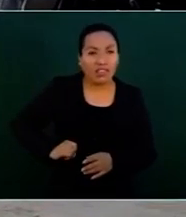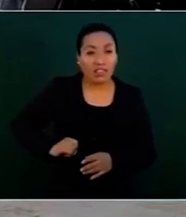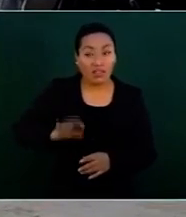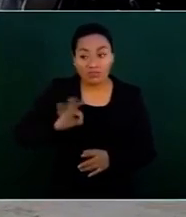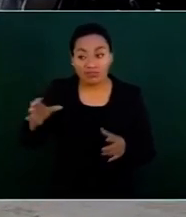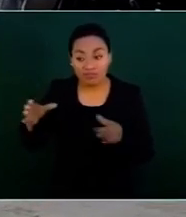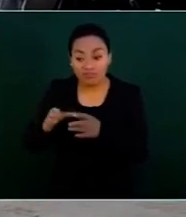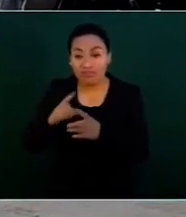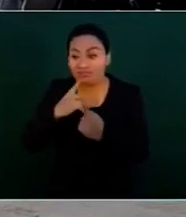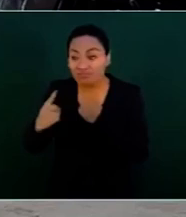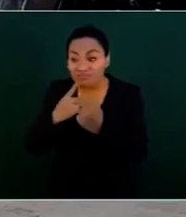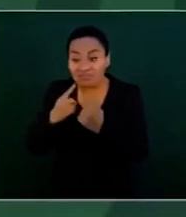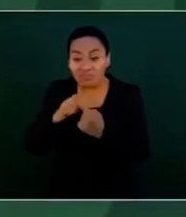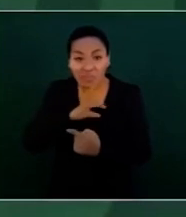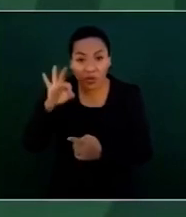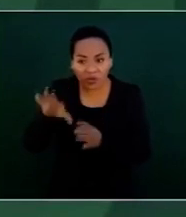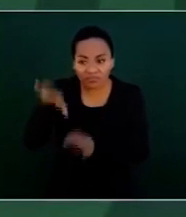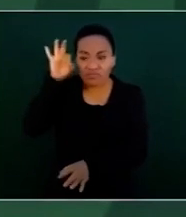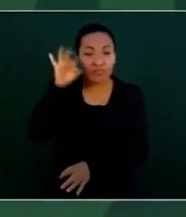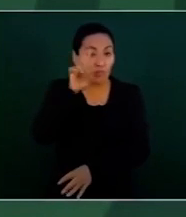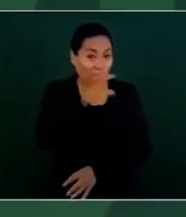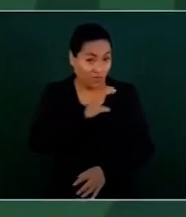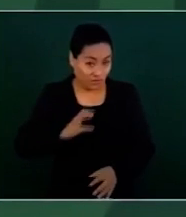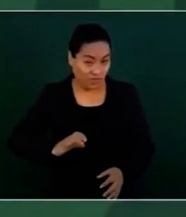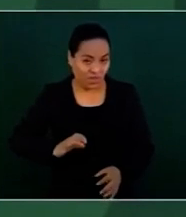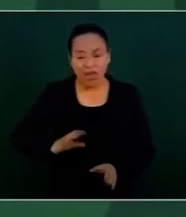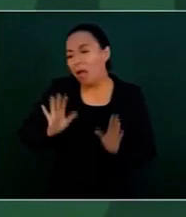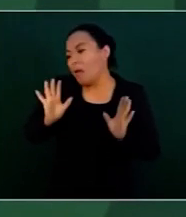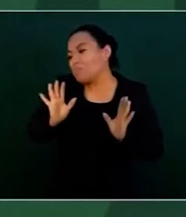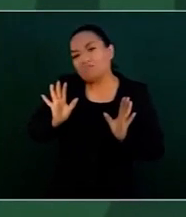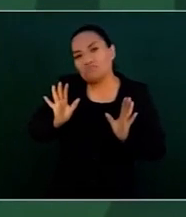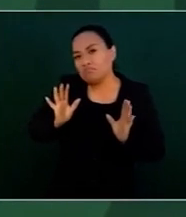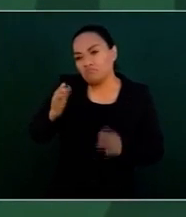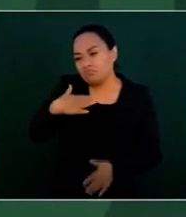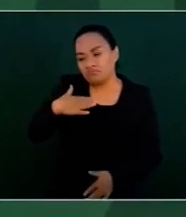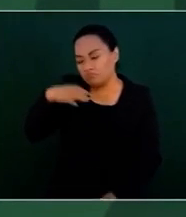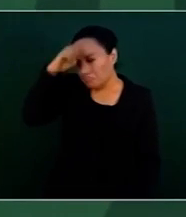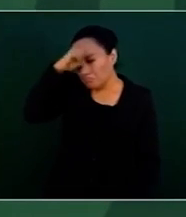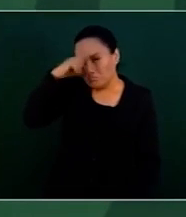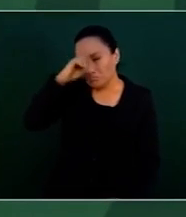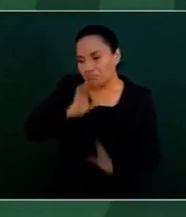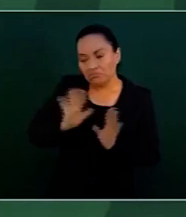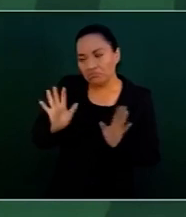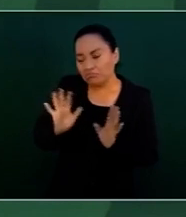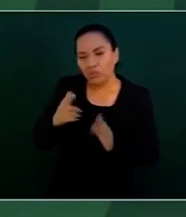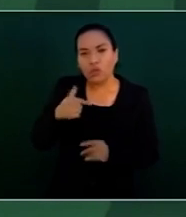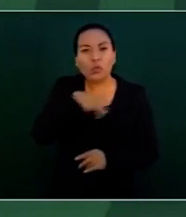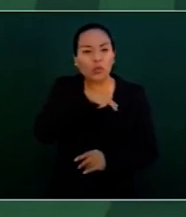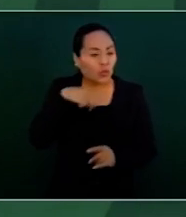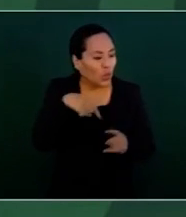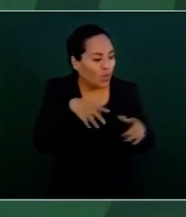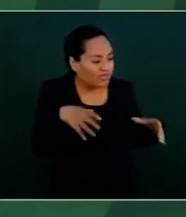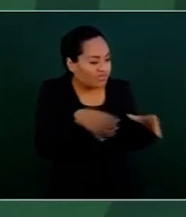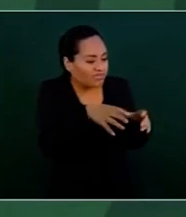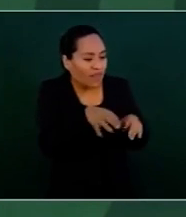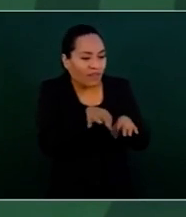sabemos. Yo no me podría meter a eso. Solo decirles que nosotros vamos muy bien, que yo